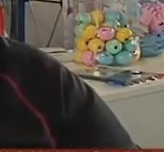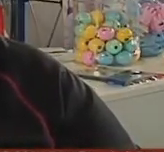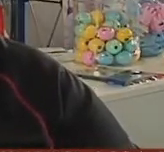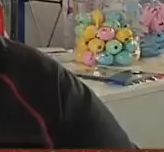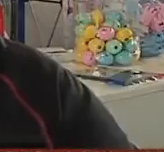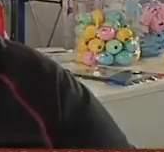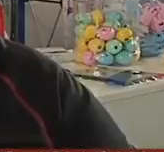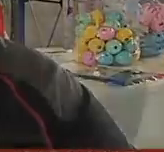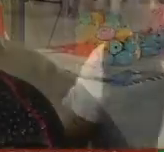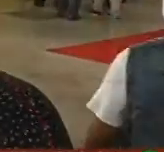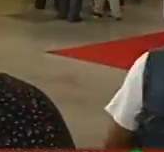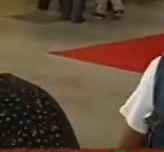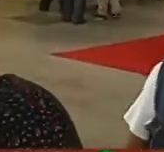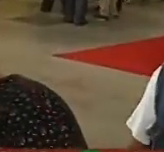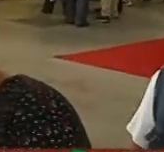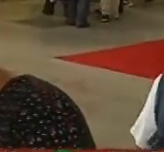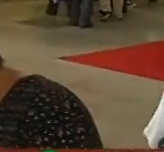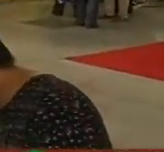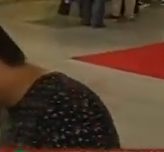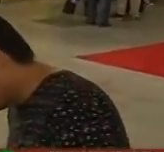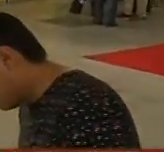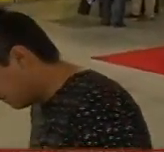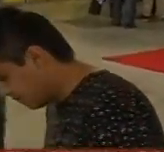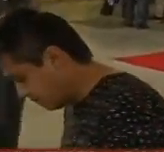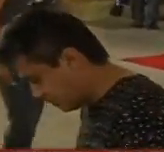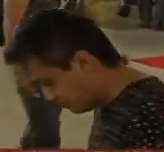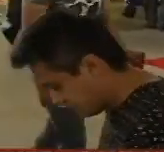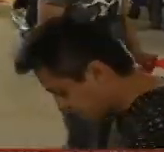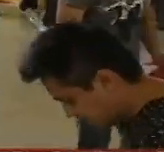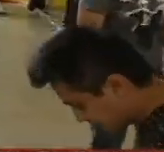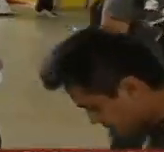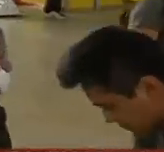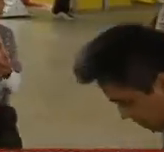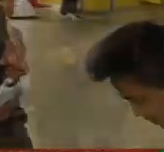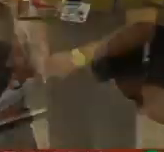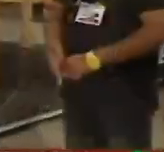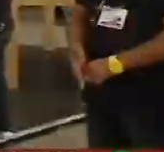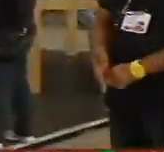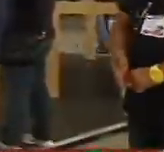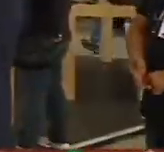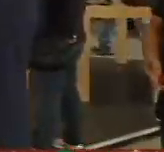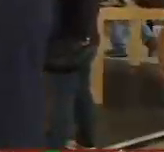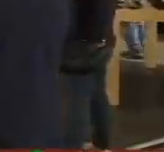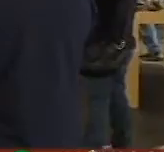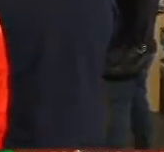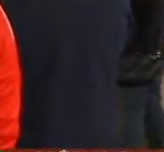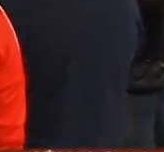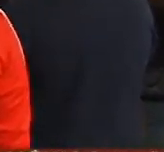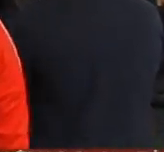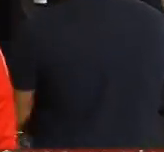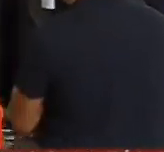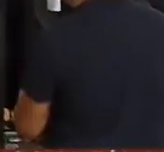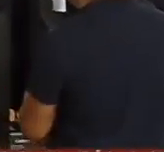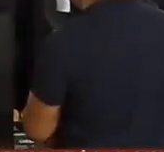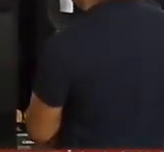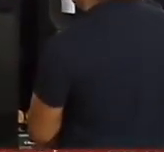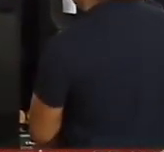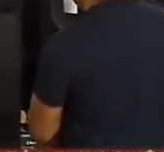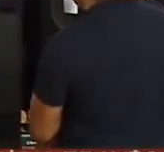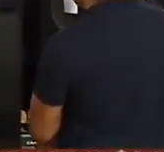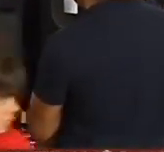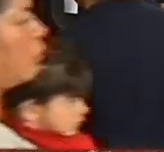aunque sí sugiero que vinieran otros proveedores, por ejemplo, de papelería. Hubo temporadas de que vino